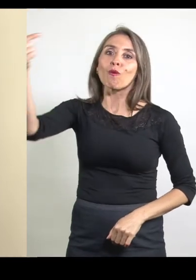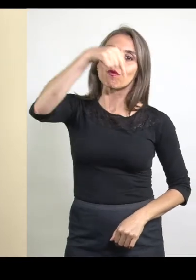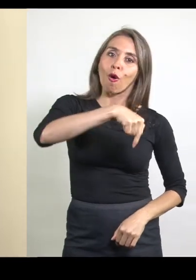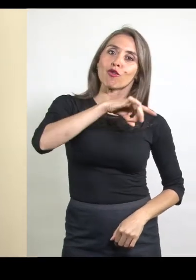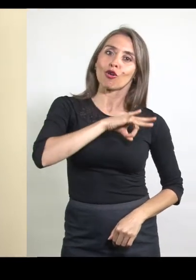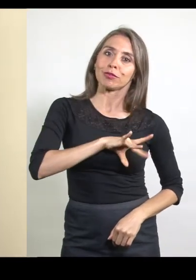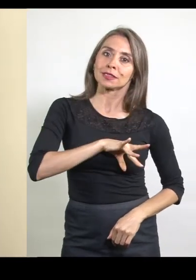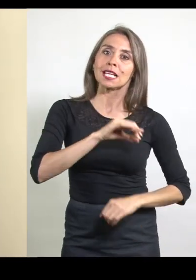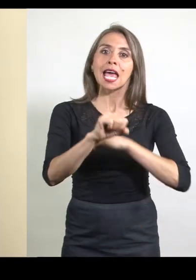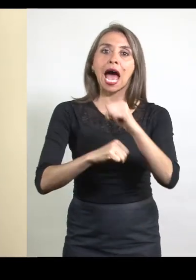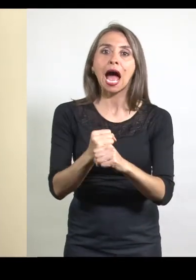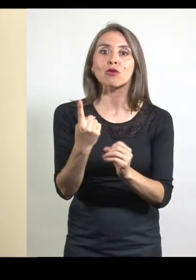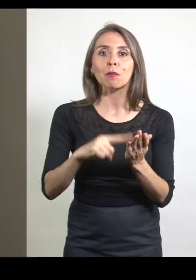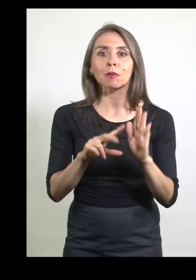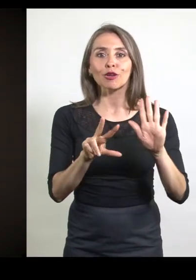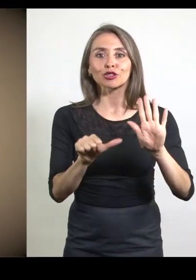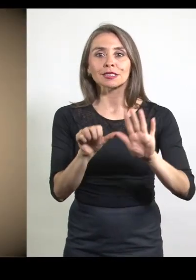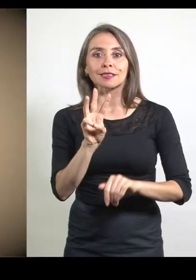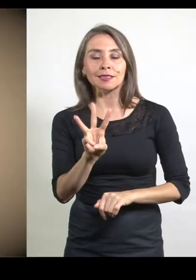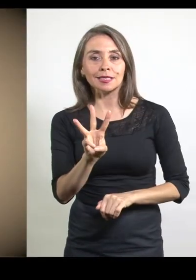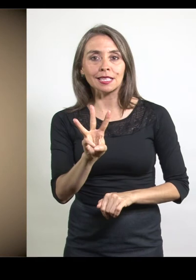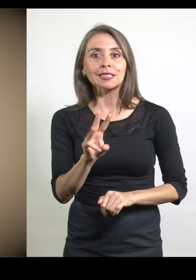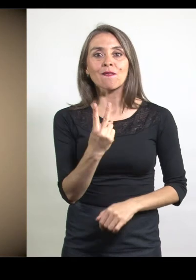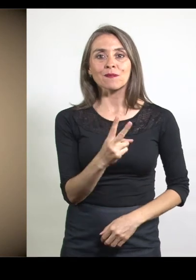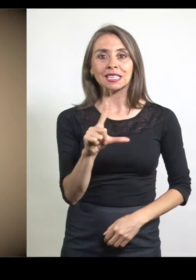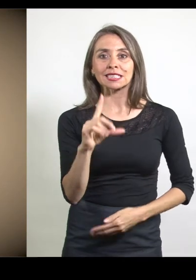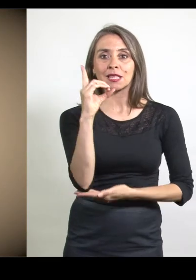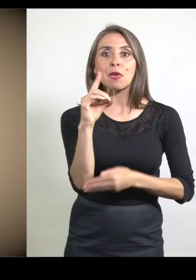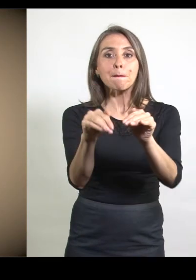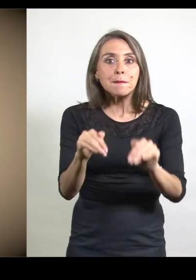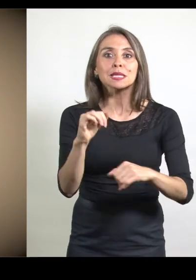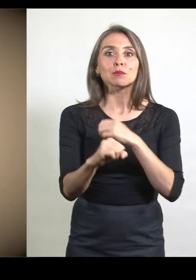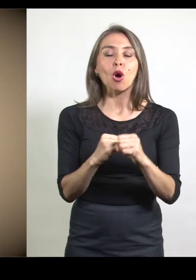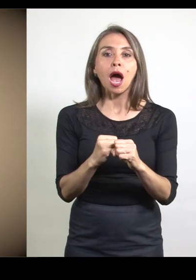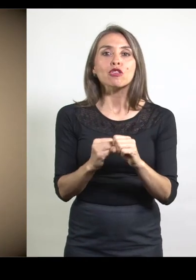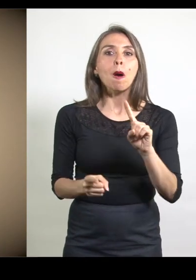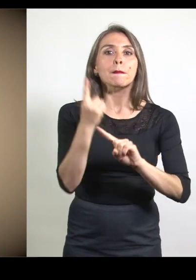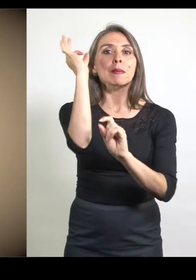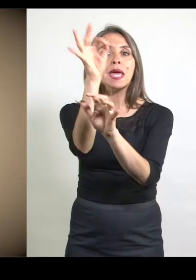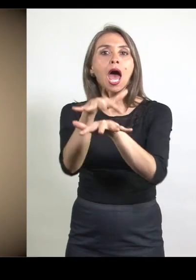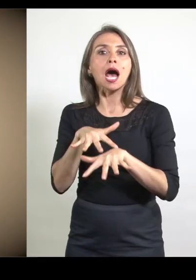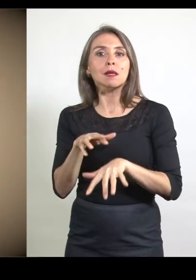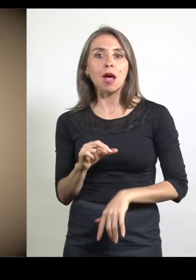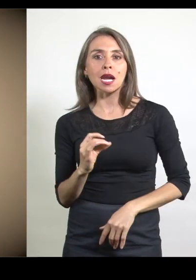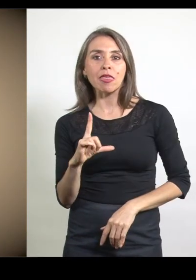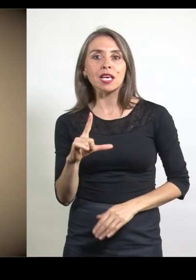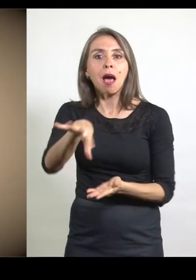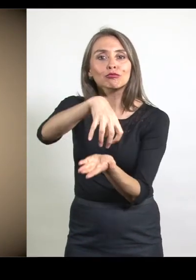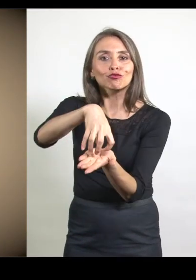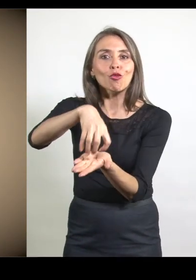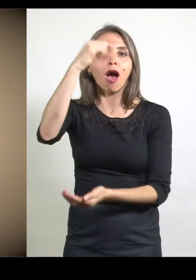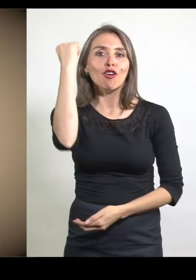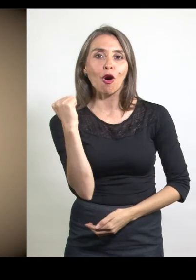en el año 1863 y el 27 de diciembre de ese mismo año establece la primera asamblea radical en Copiapó,